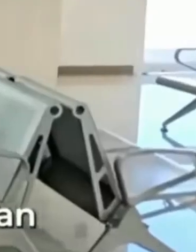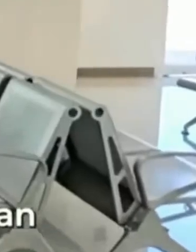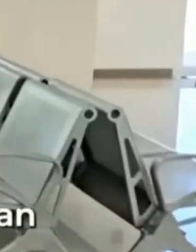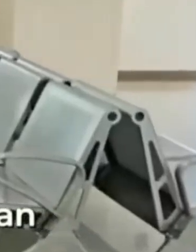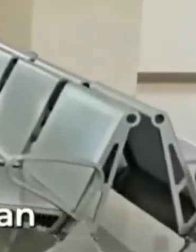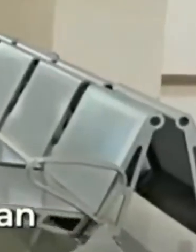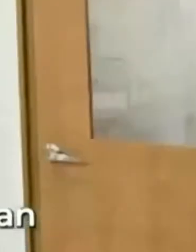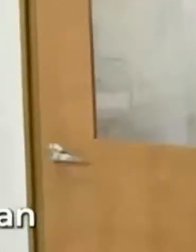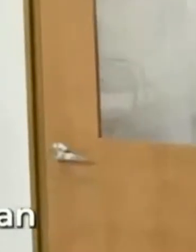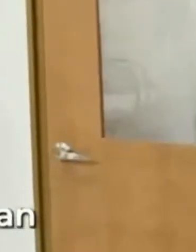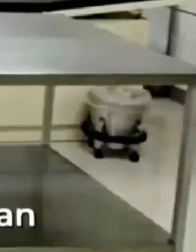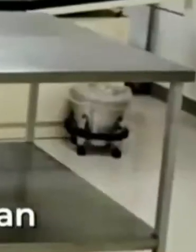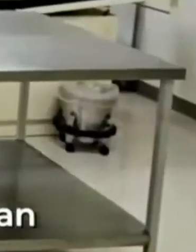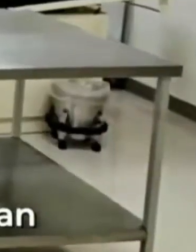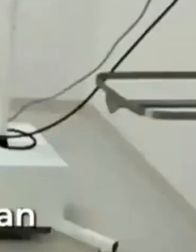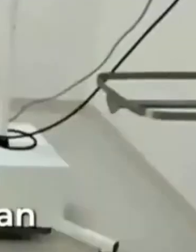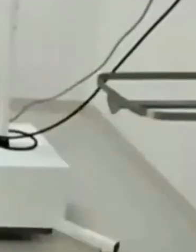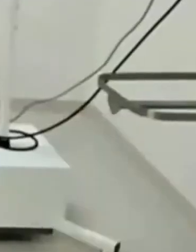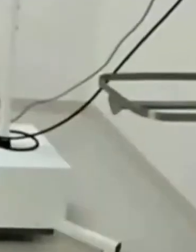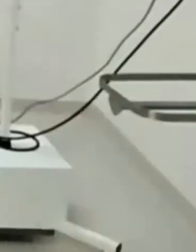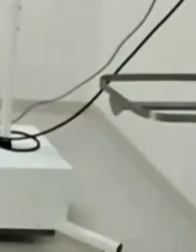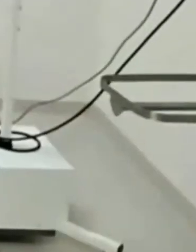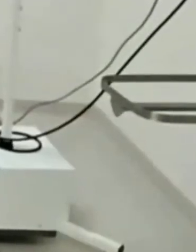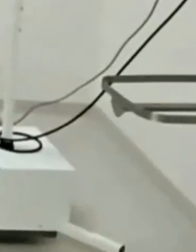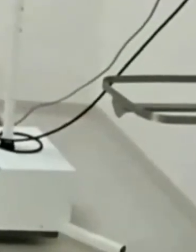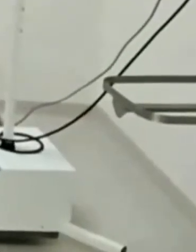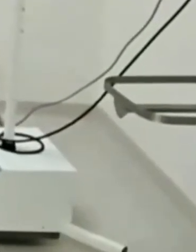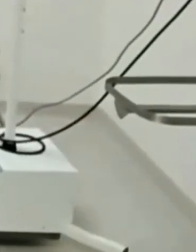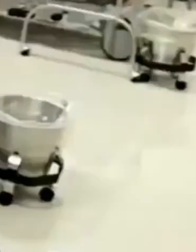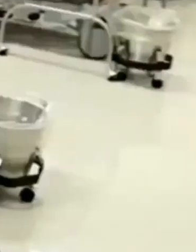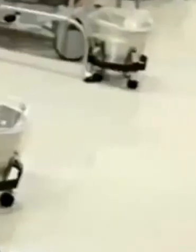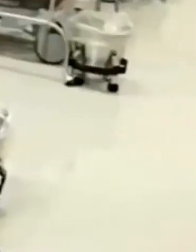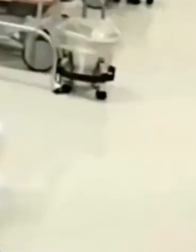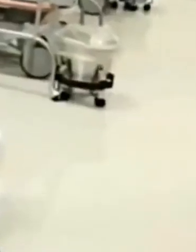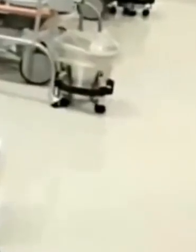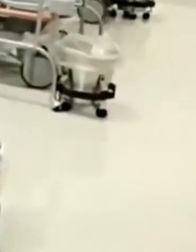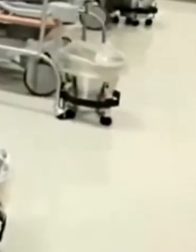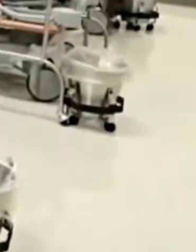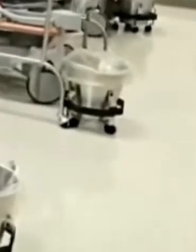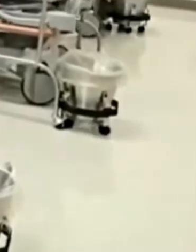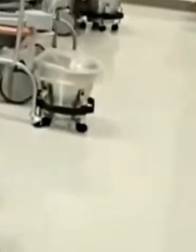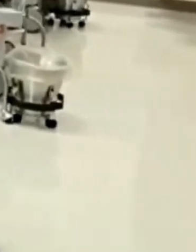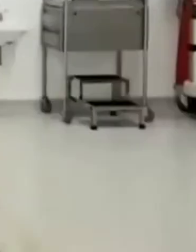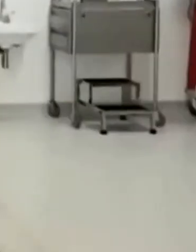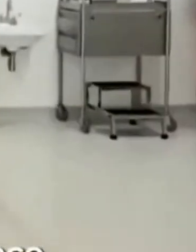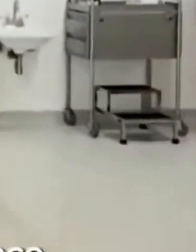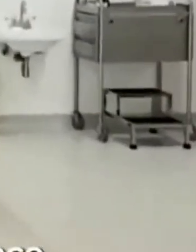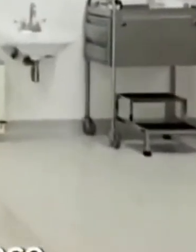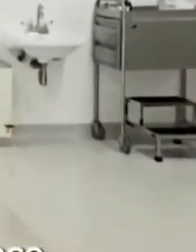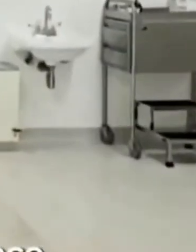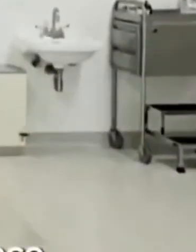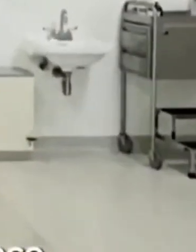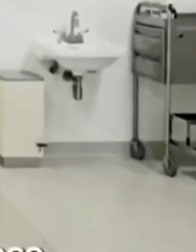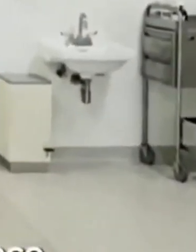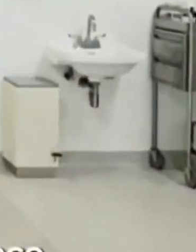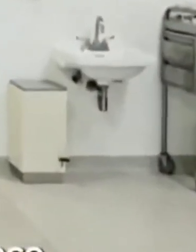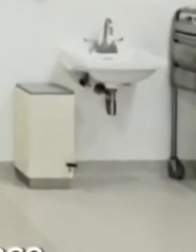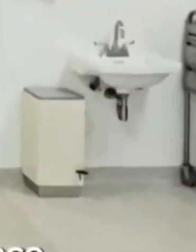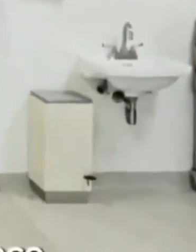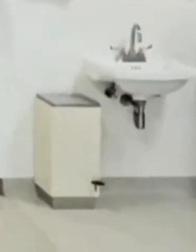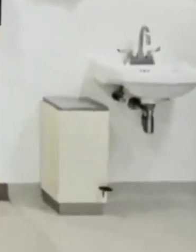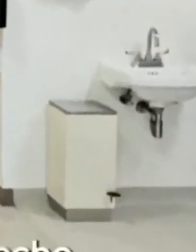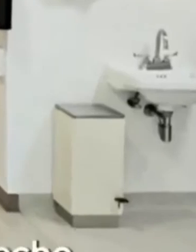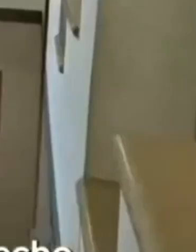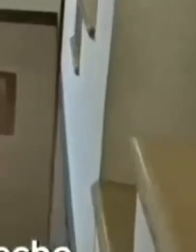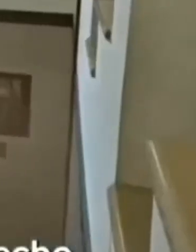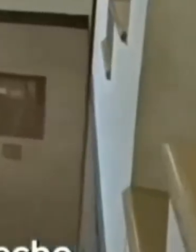personas que no cuentan con seguridad social. Con este nuevo hospital, garantizamos que cada persona tenga la atención médica que merece,